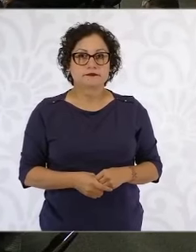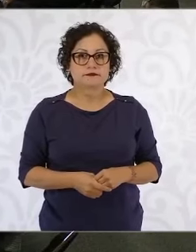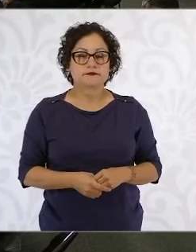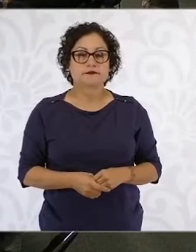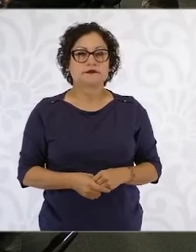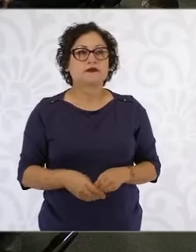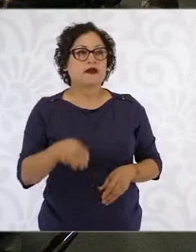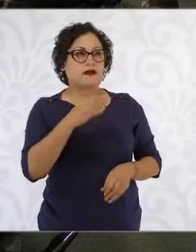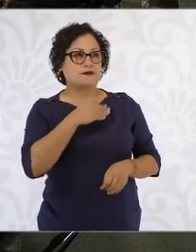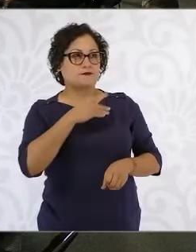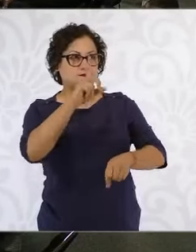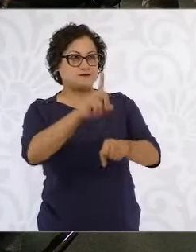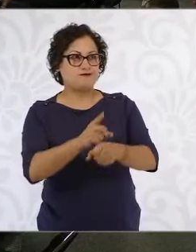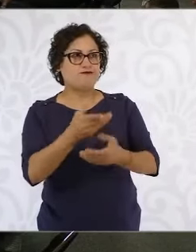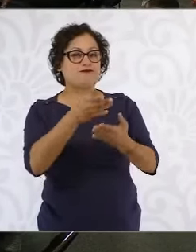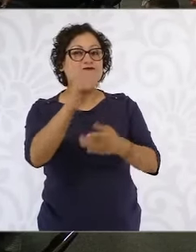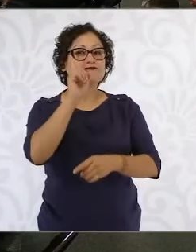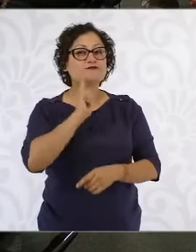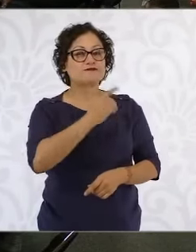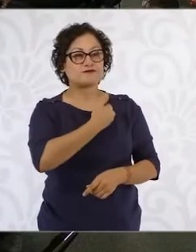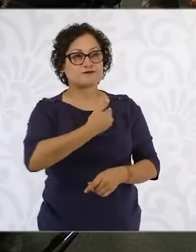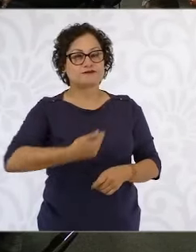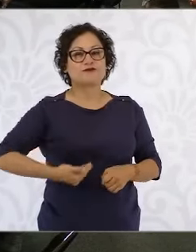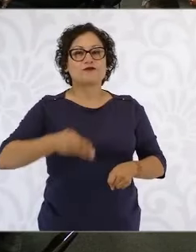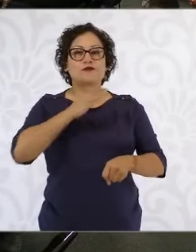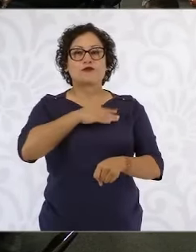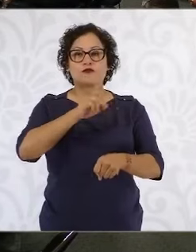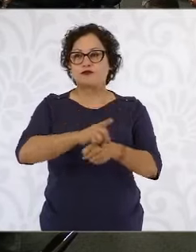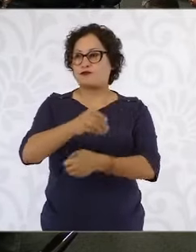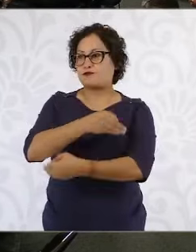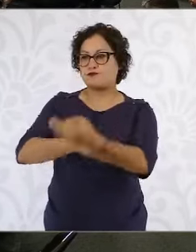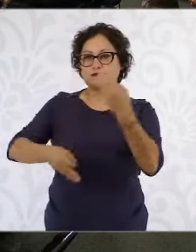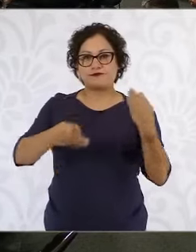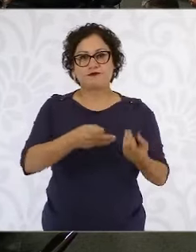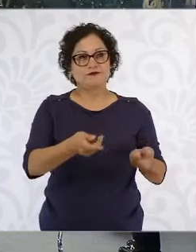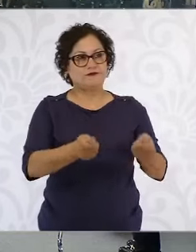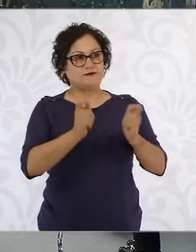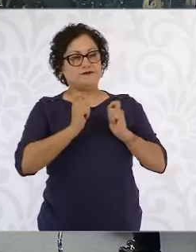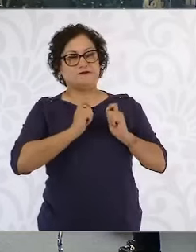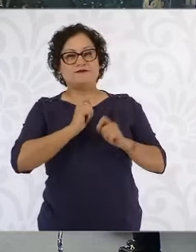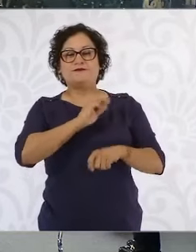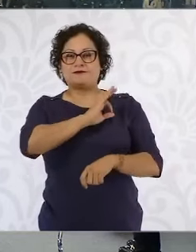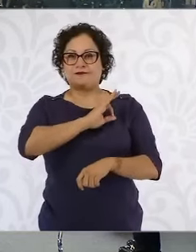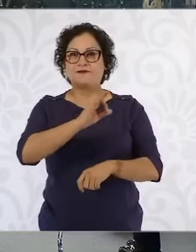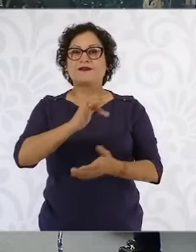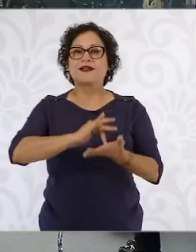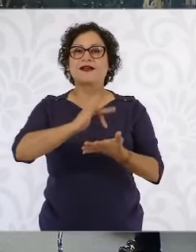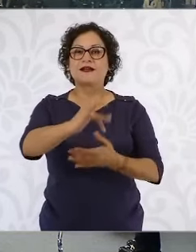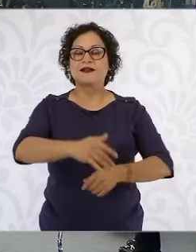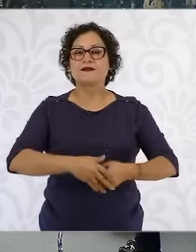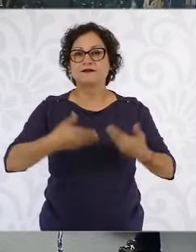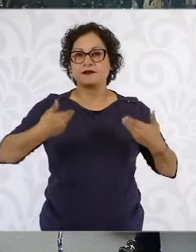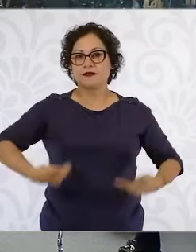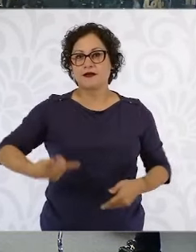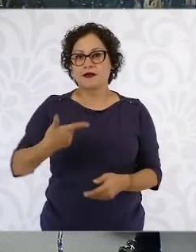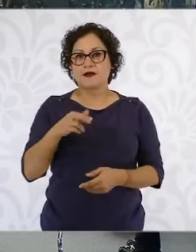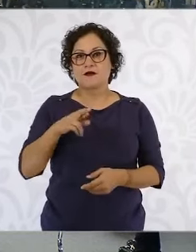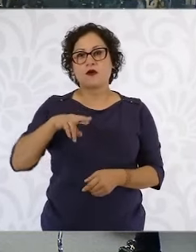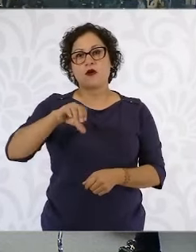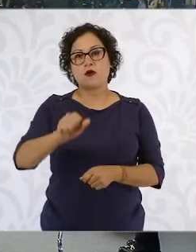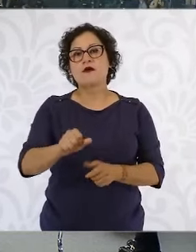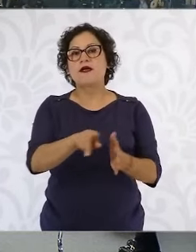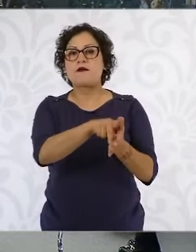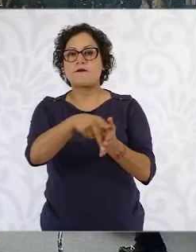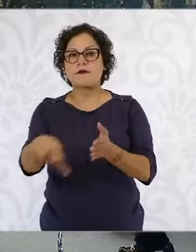Buenos días, presidenta, buenos días a todos. Gracias por darme la palabra. Soy Gloria Carpio del periódico Diario Imagen